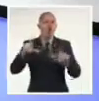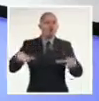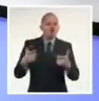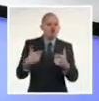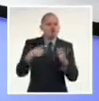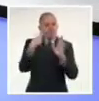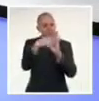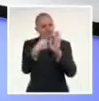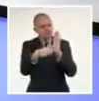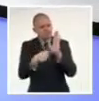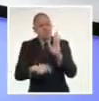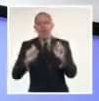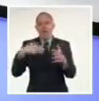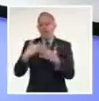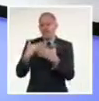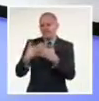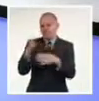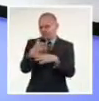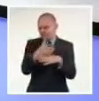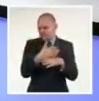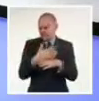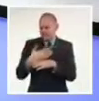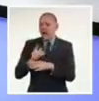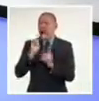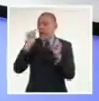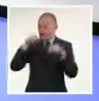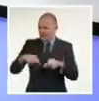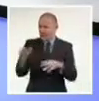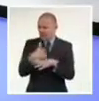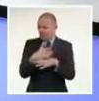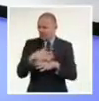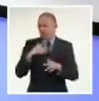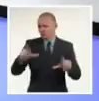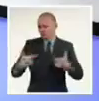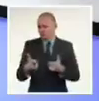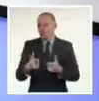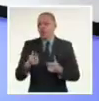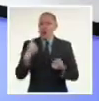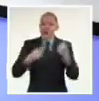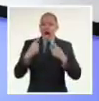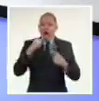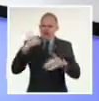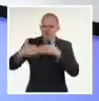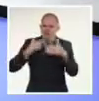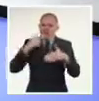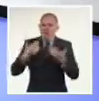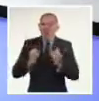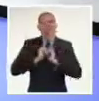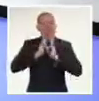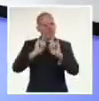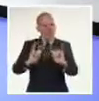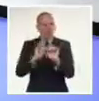instituciones que realicen actividad financiera y bancaria en el país, informará oportunamente los resultados de este proceso.